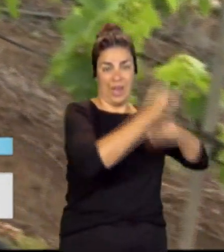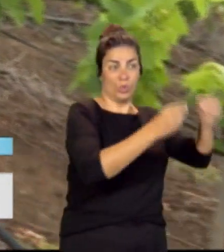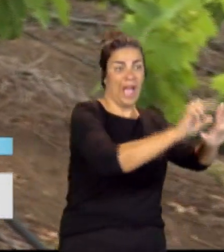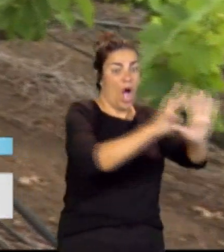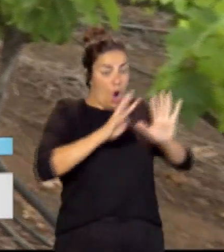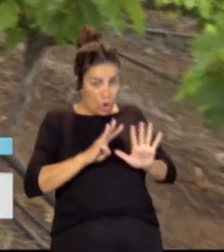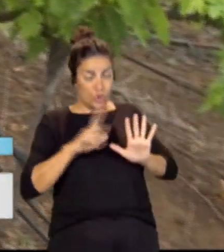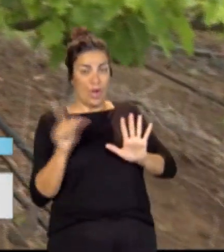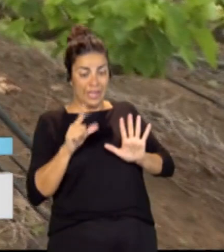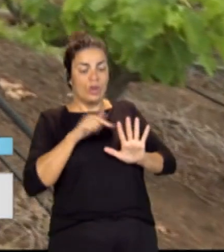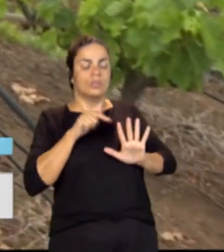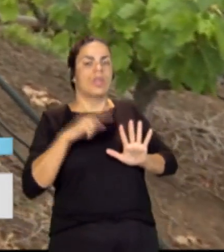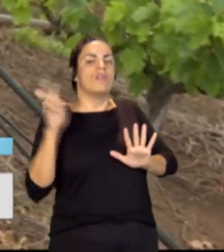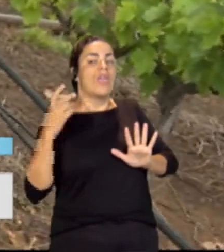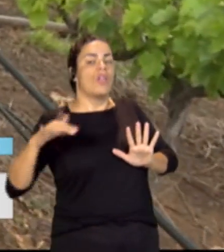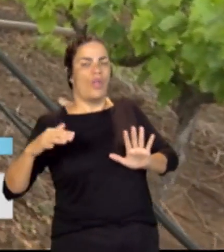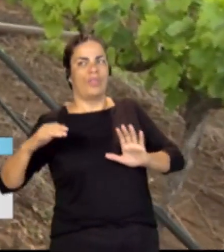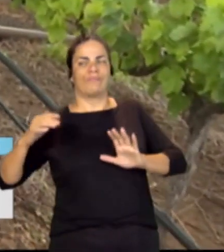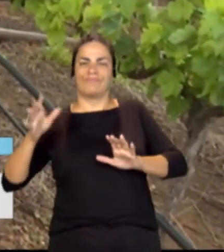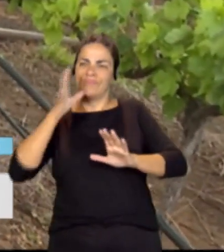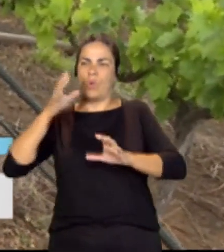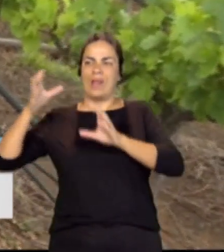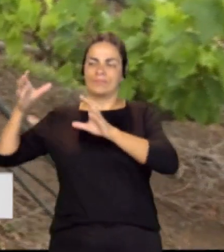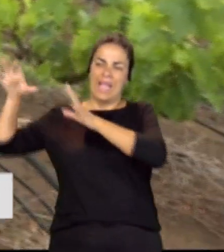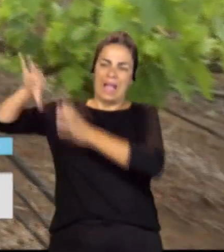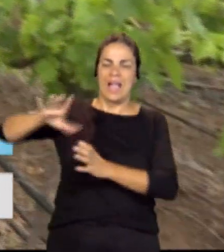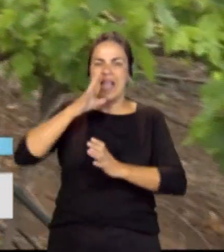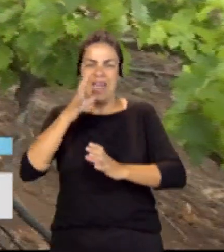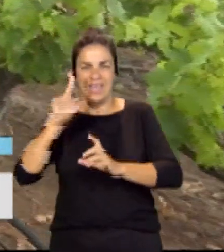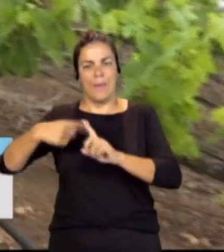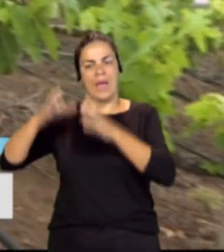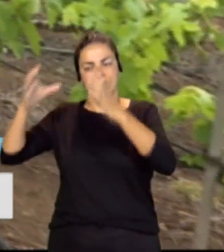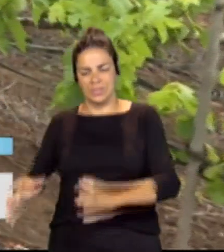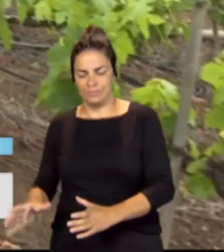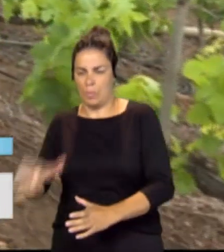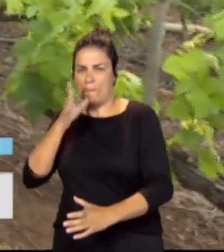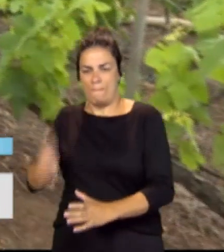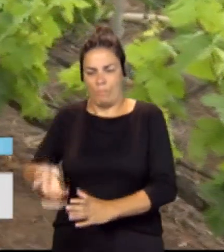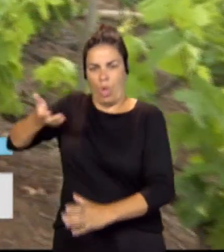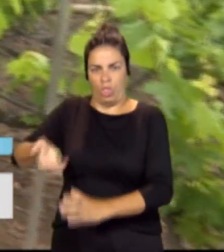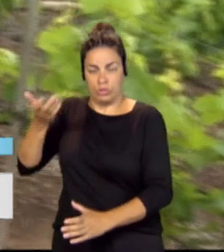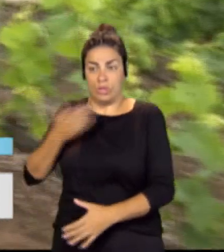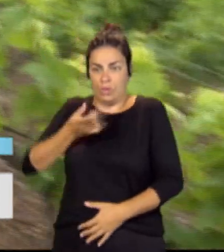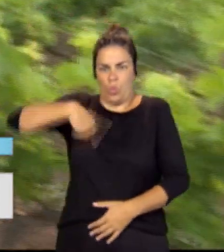de cada 10, provienen de las galerías y de los pozos que nuestros abuelos y nuestros padres